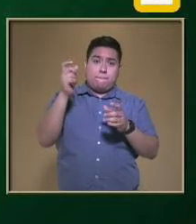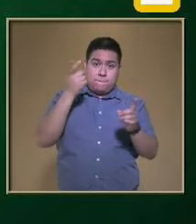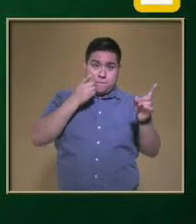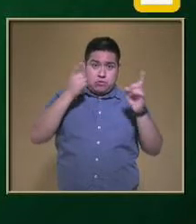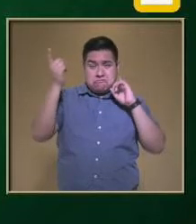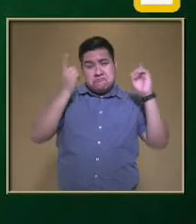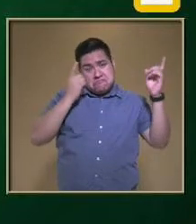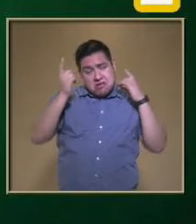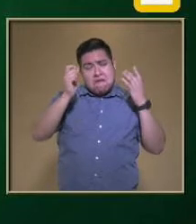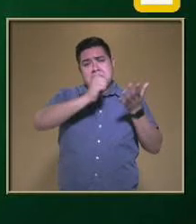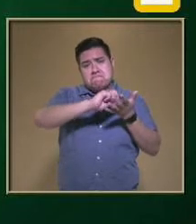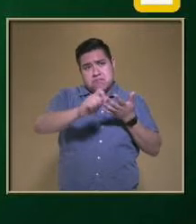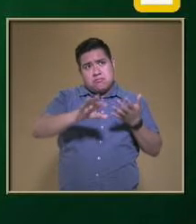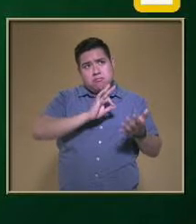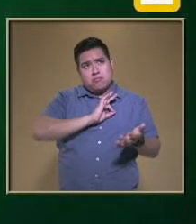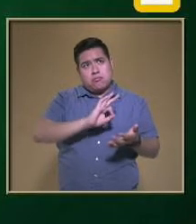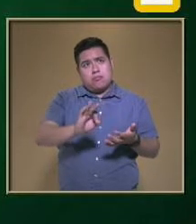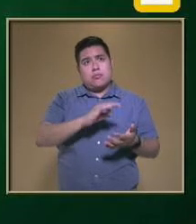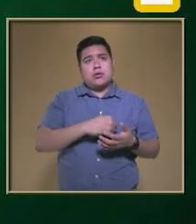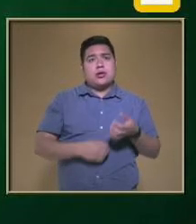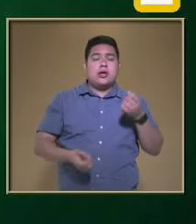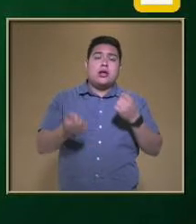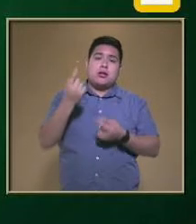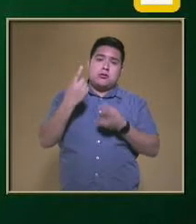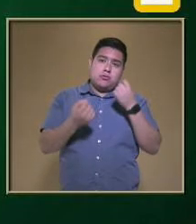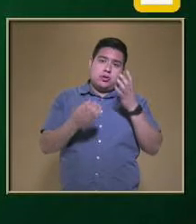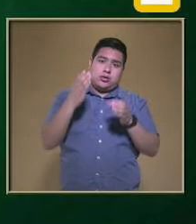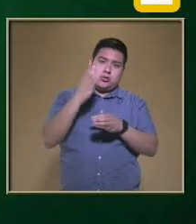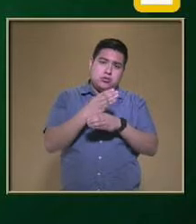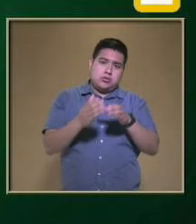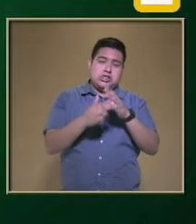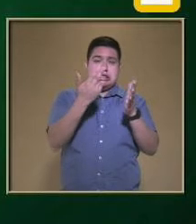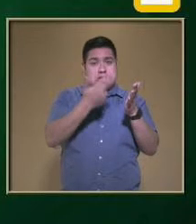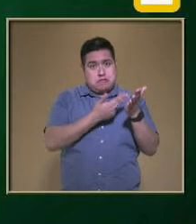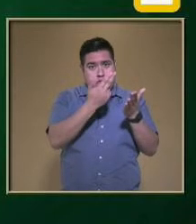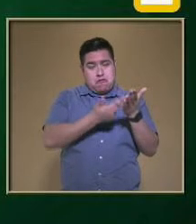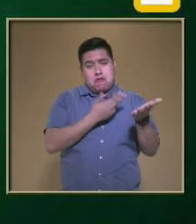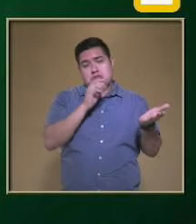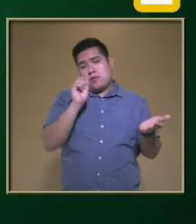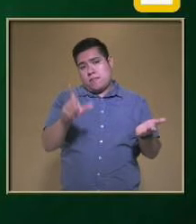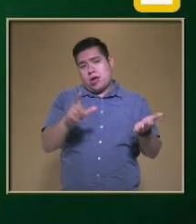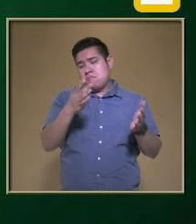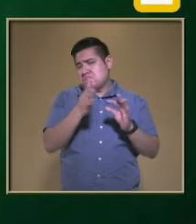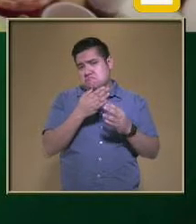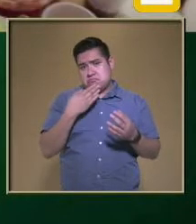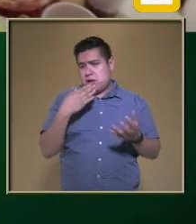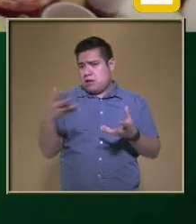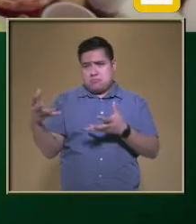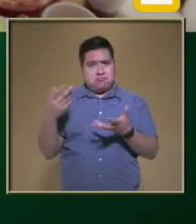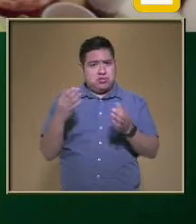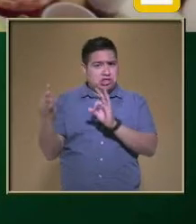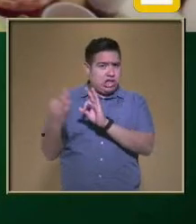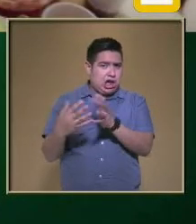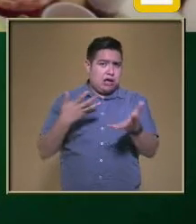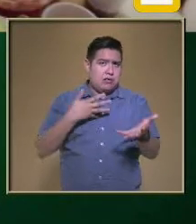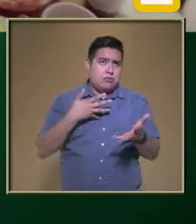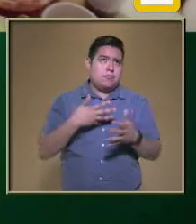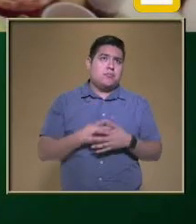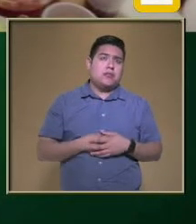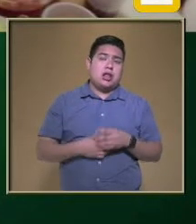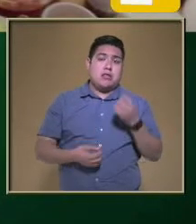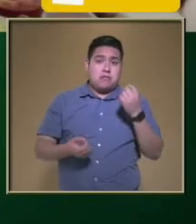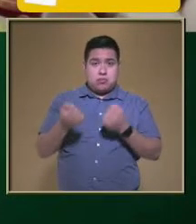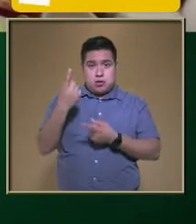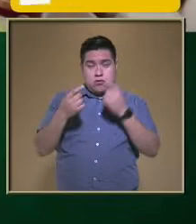El día de hoy Les vamos a pedir Que escriban algunas cosas O hagan algún dibujo Algún esquema Y es bueno tenerlo Siempre ahí a la mano Recuerden que si hay alguna duda